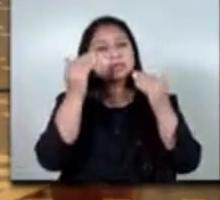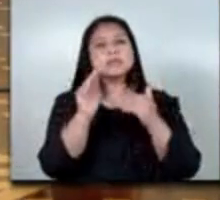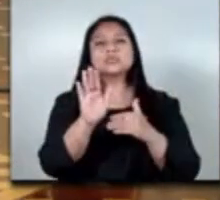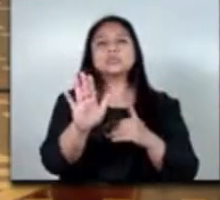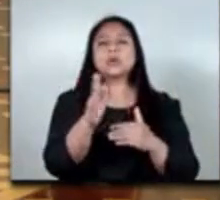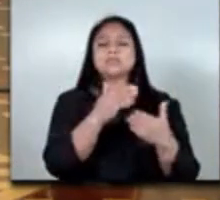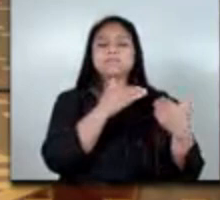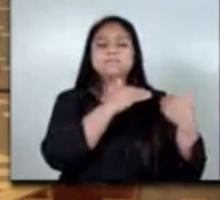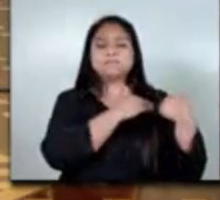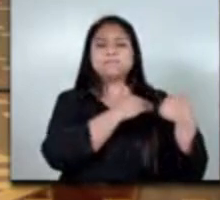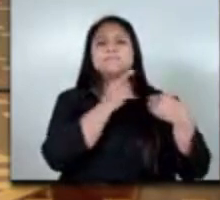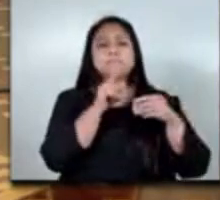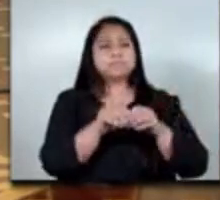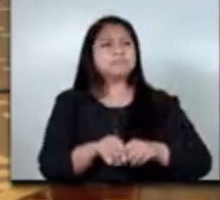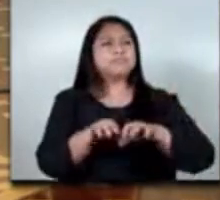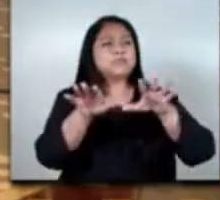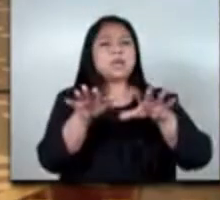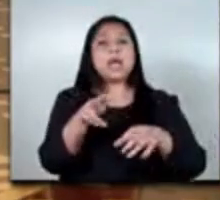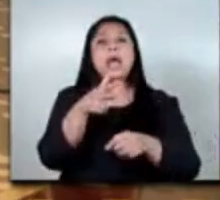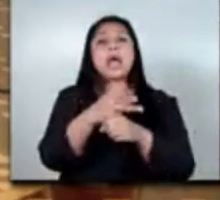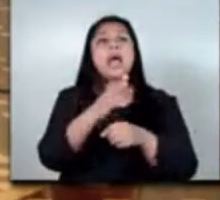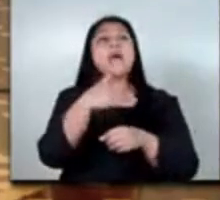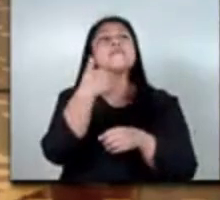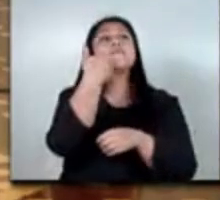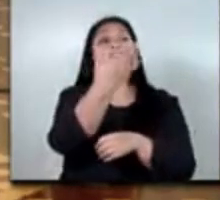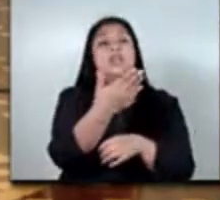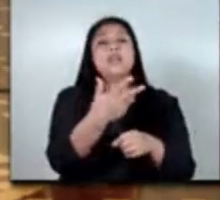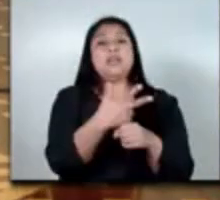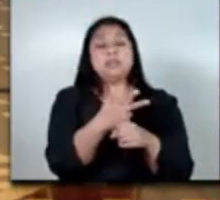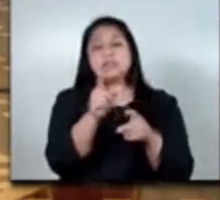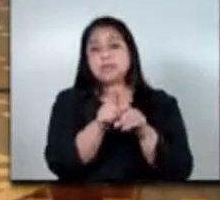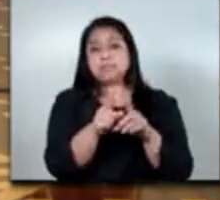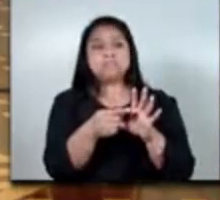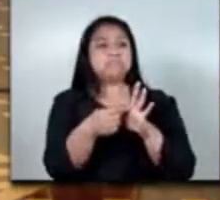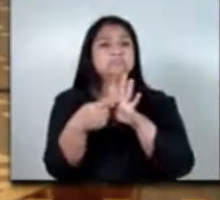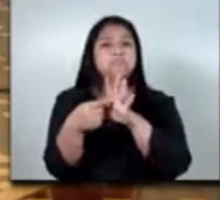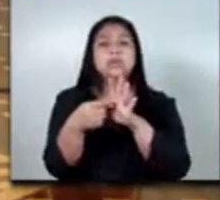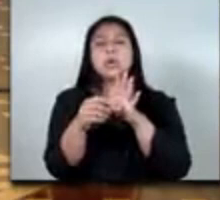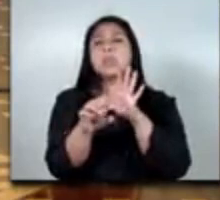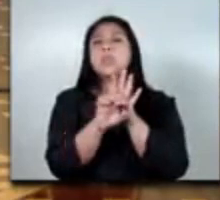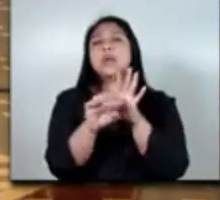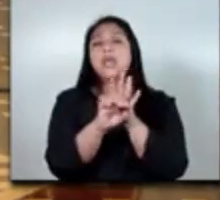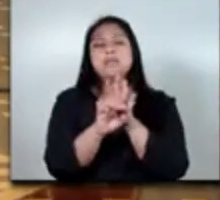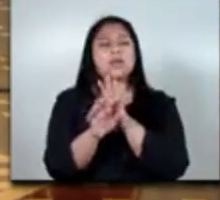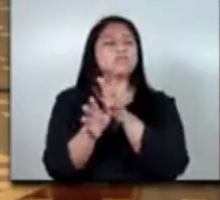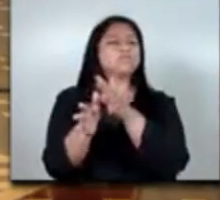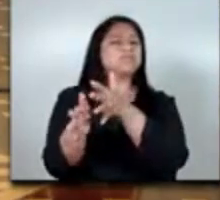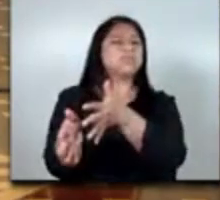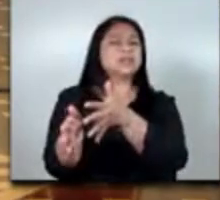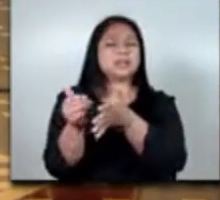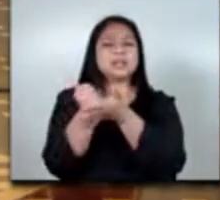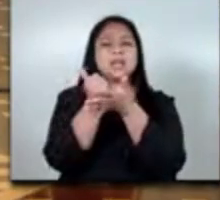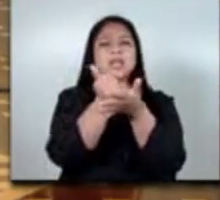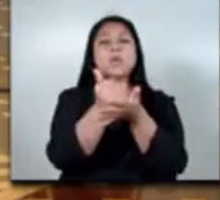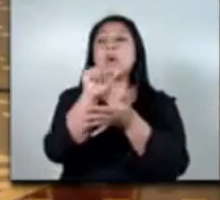que trasciende las fronteras de guatemala y tiene a día de hoy un efecto ilustrador y permanente y como faro para